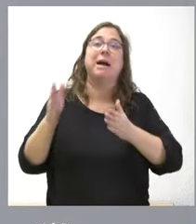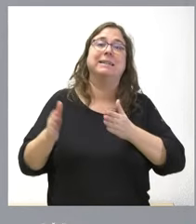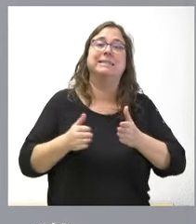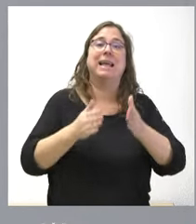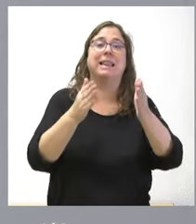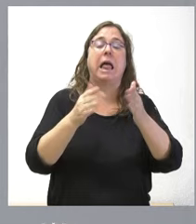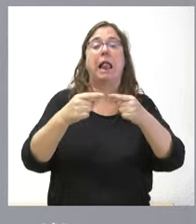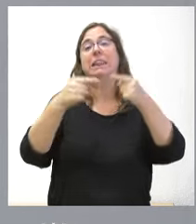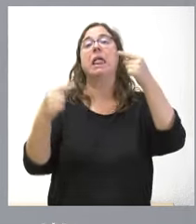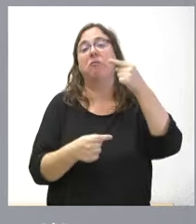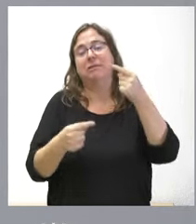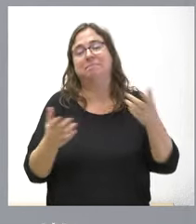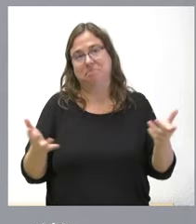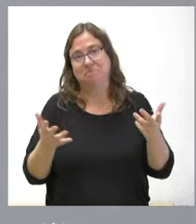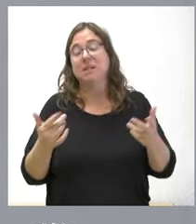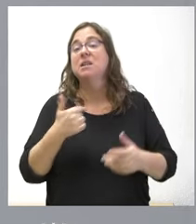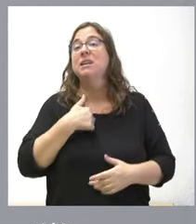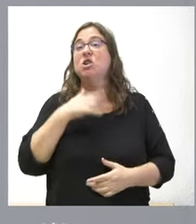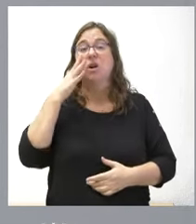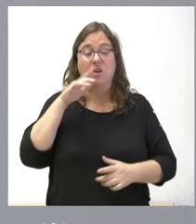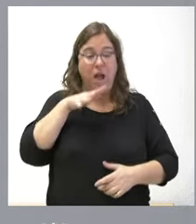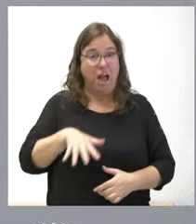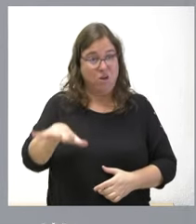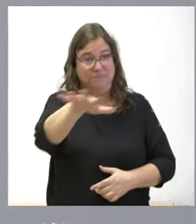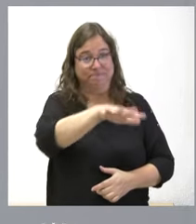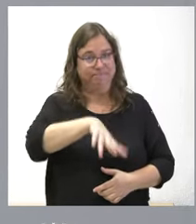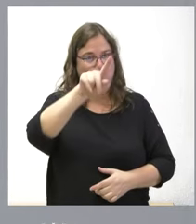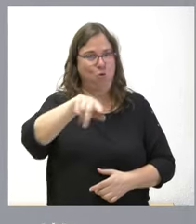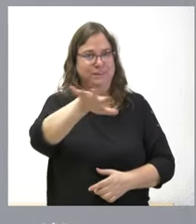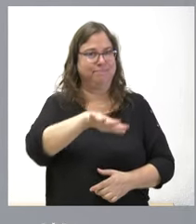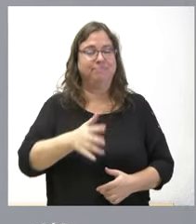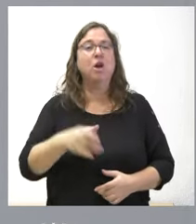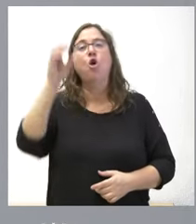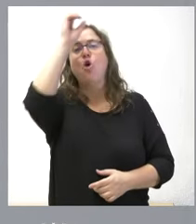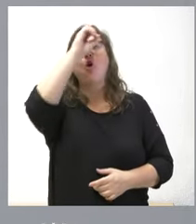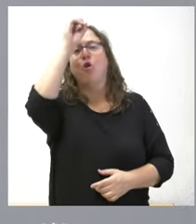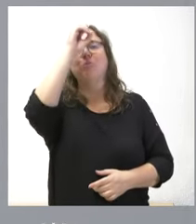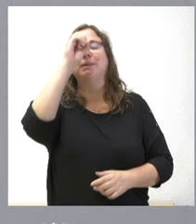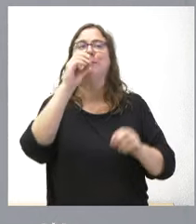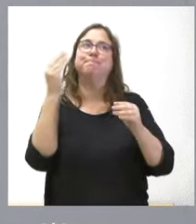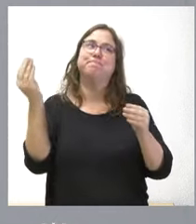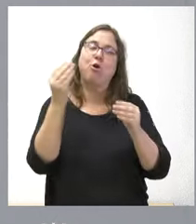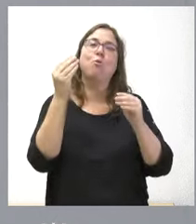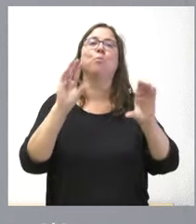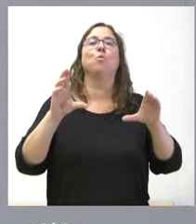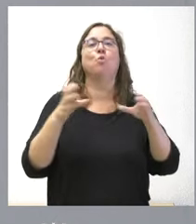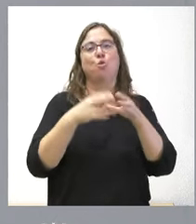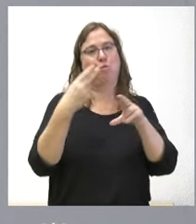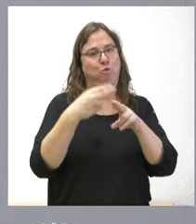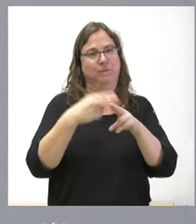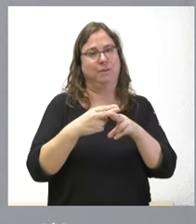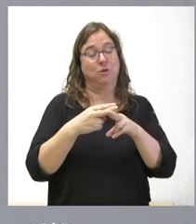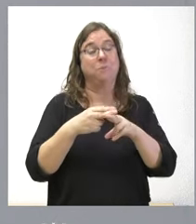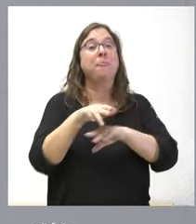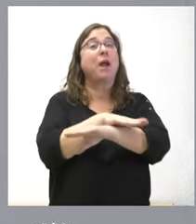de déficit pero tampoco creo que este sea el foro para esta opinión que es más bien de los partidos políticos lo que haría bien el